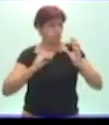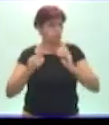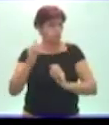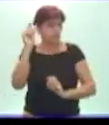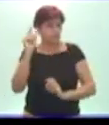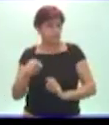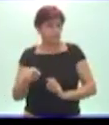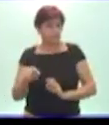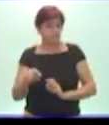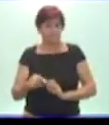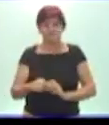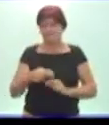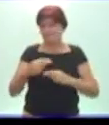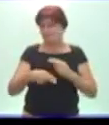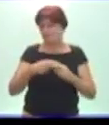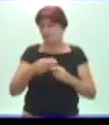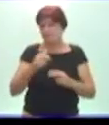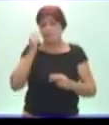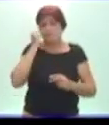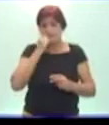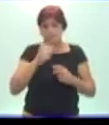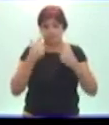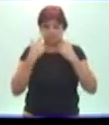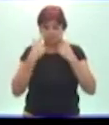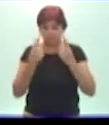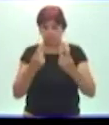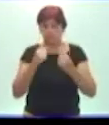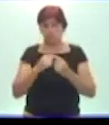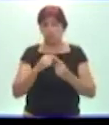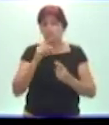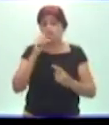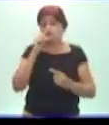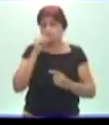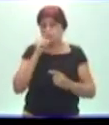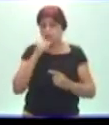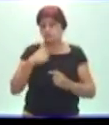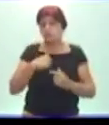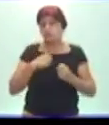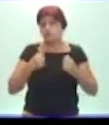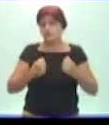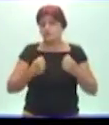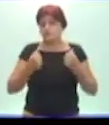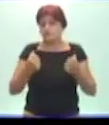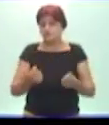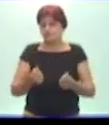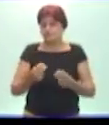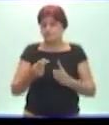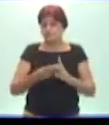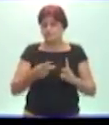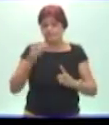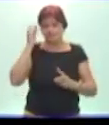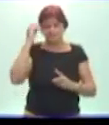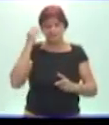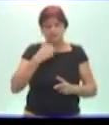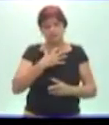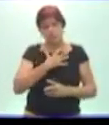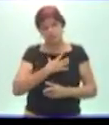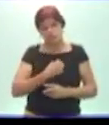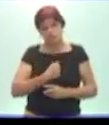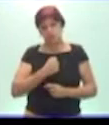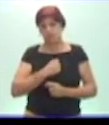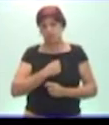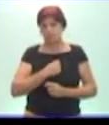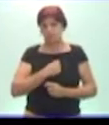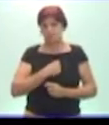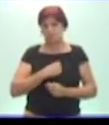eso me hace más observador, en silencio yo me esfuerzo por averiguar lo que él desea, mi hermano es